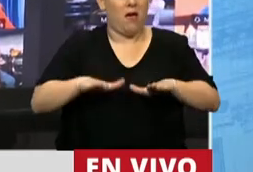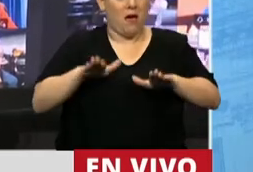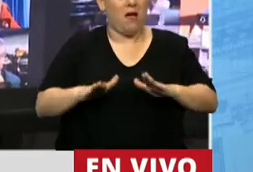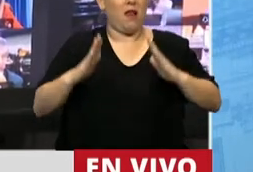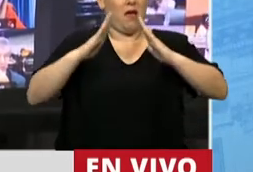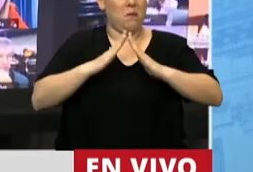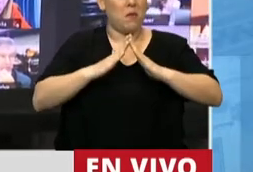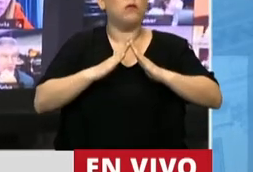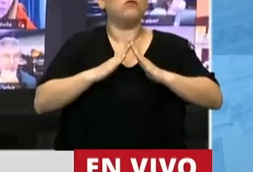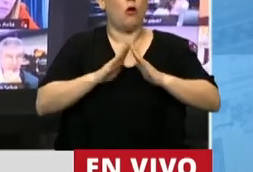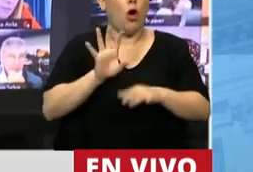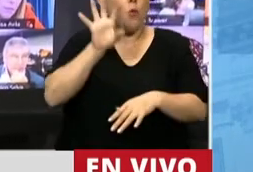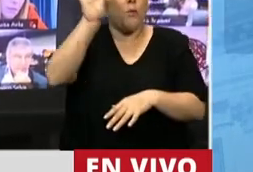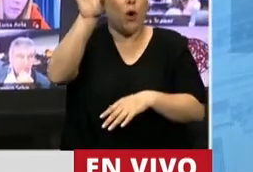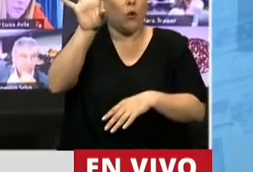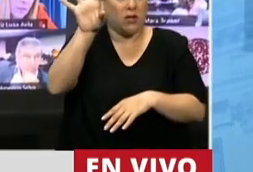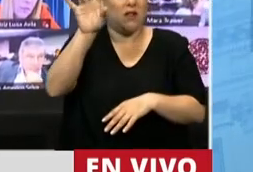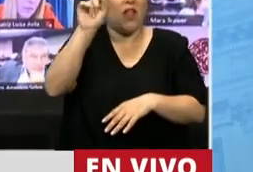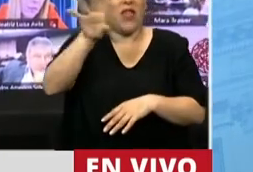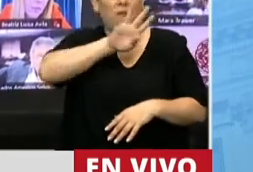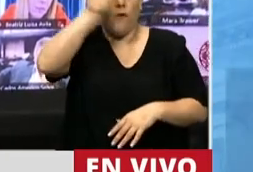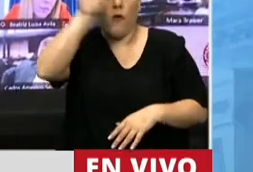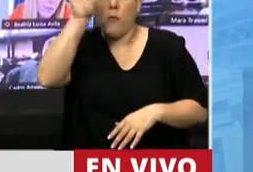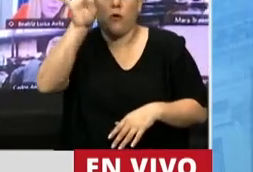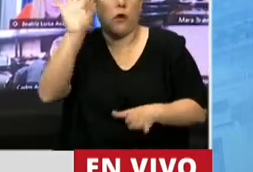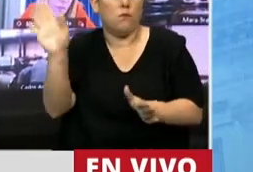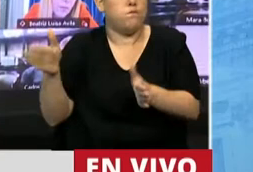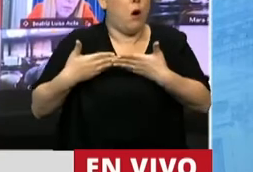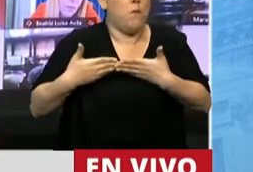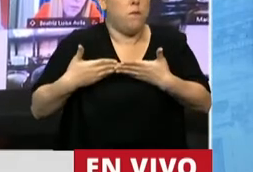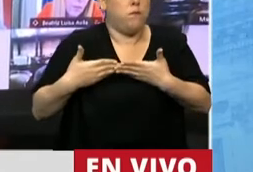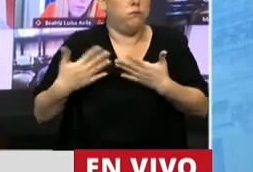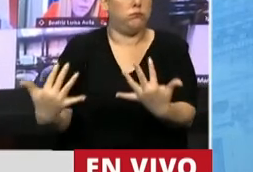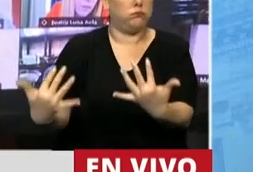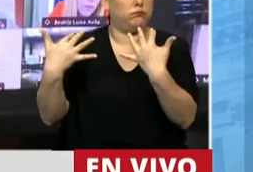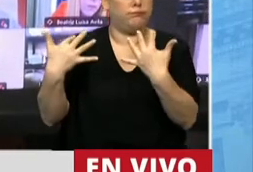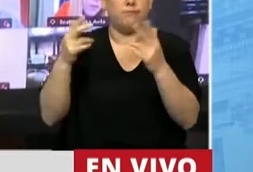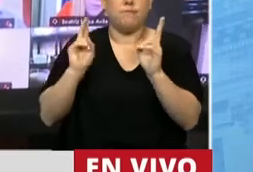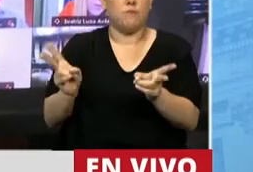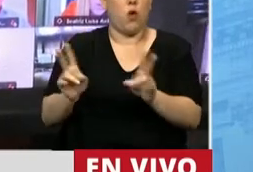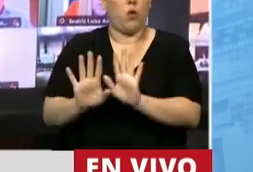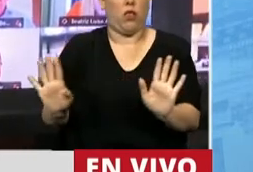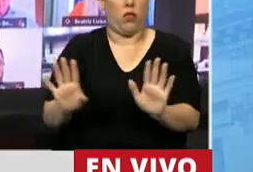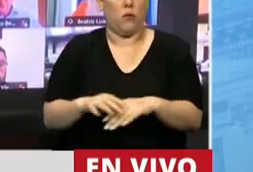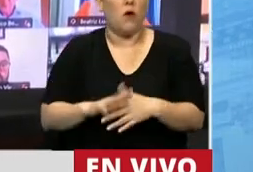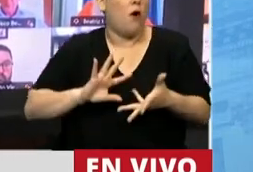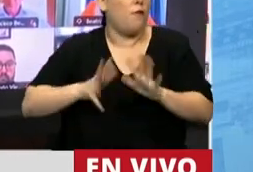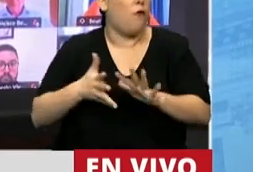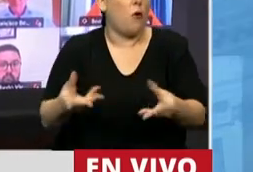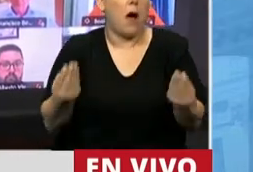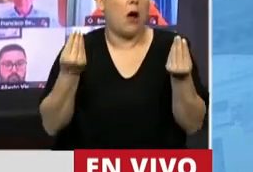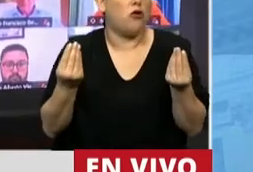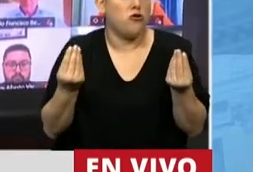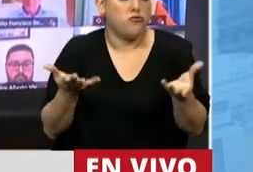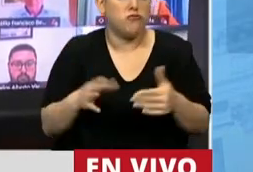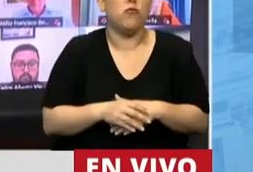Formosa cerró su ingreso a los comprovinciales. ¿Y cómo lo hizo? Lo hizo a través